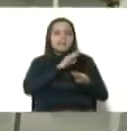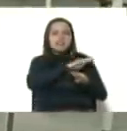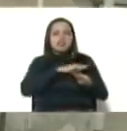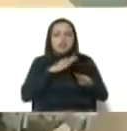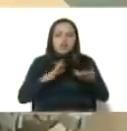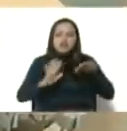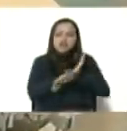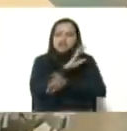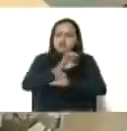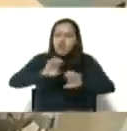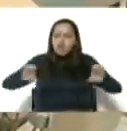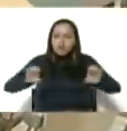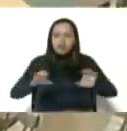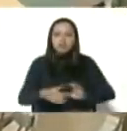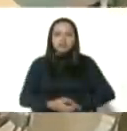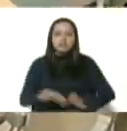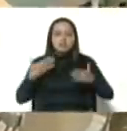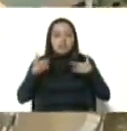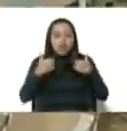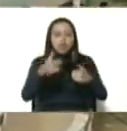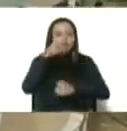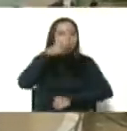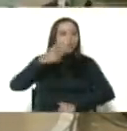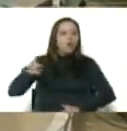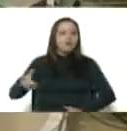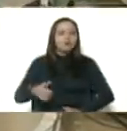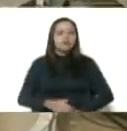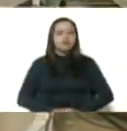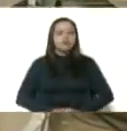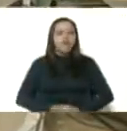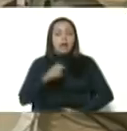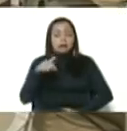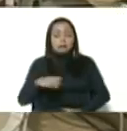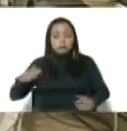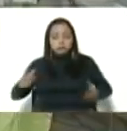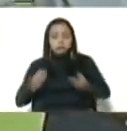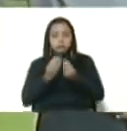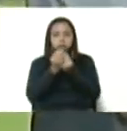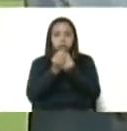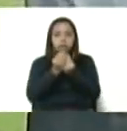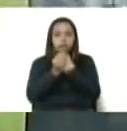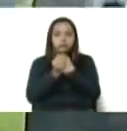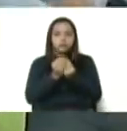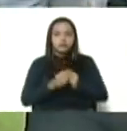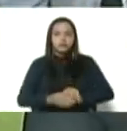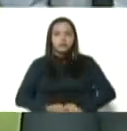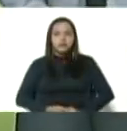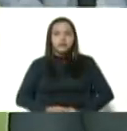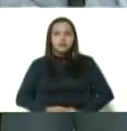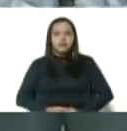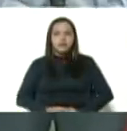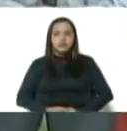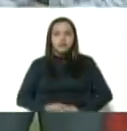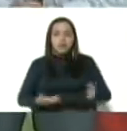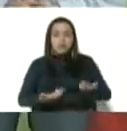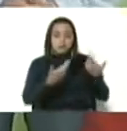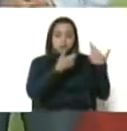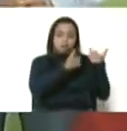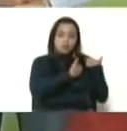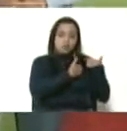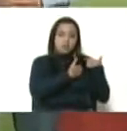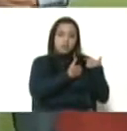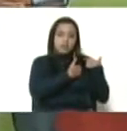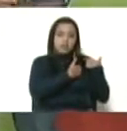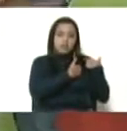educación, con la salud del pueblo. Y aquí acompañado con nuestro comisionado de la gobernación,